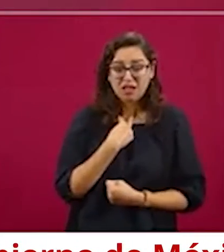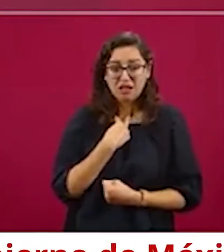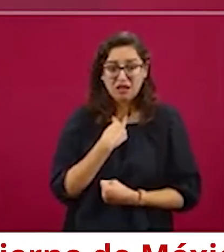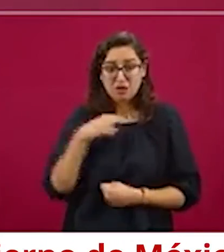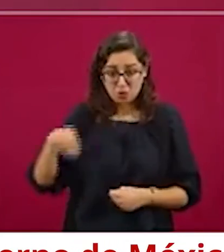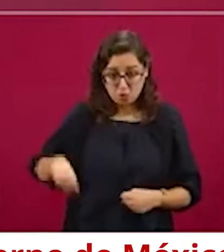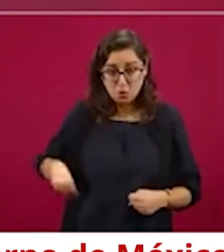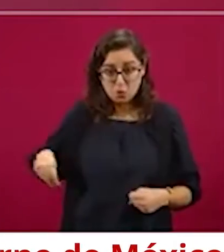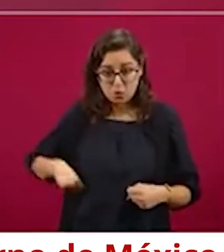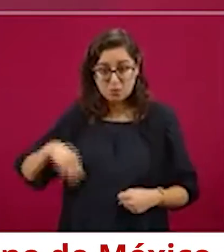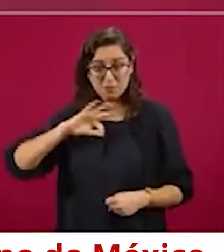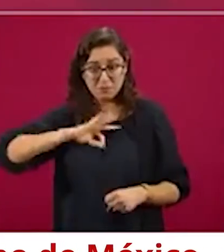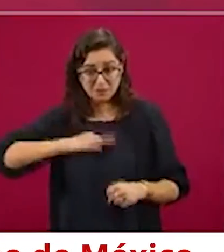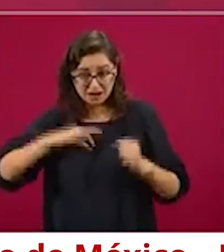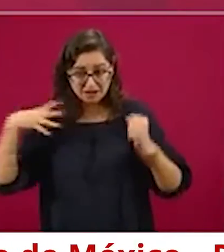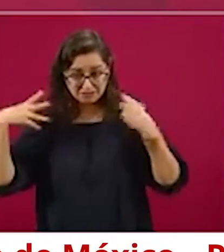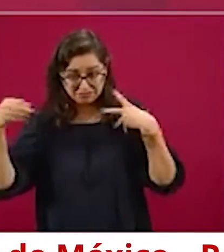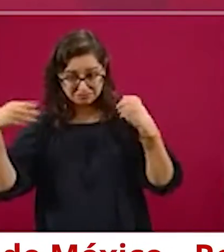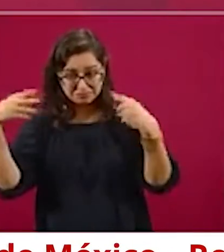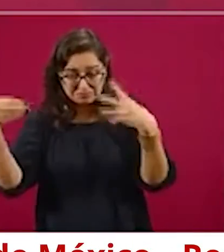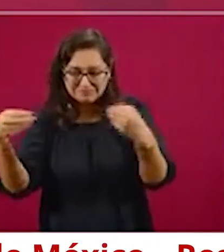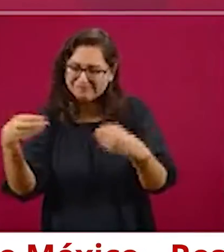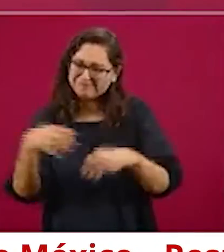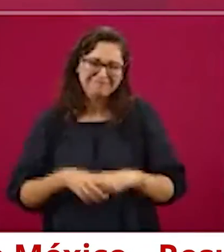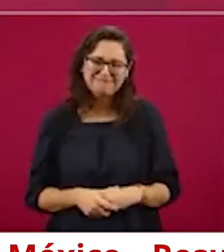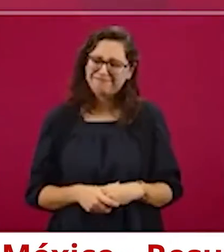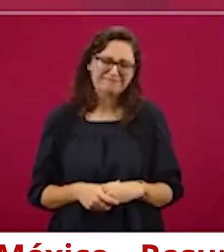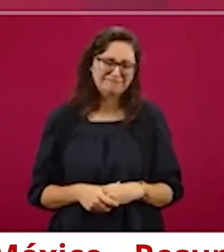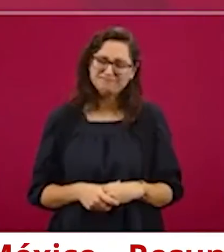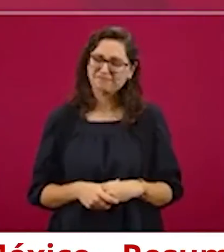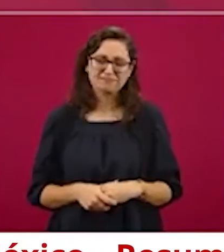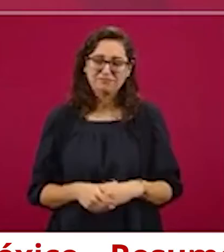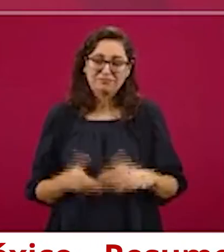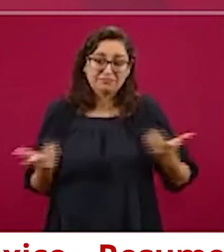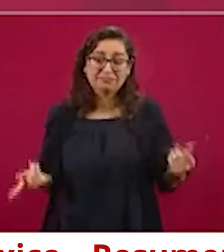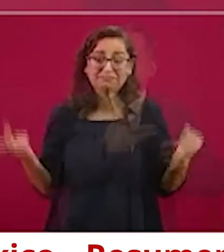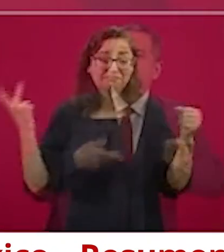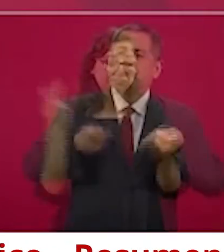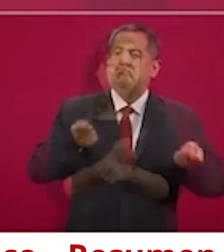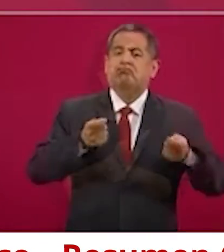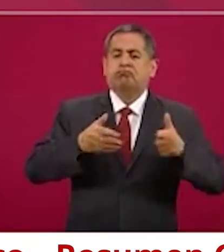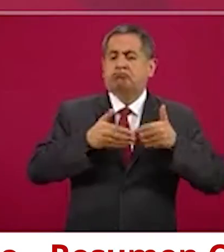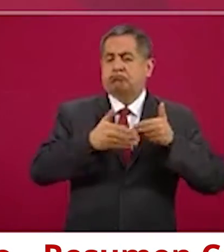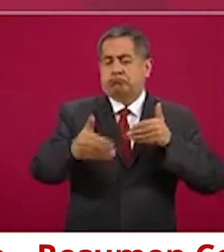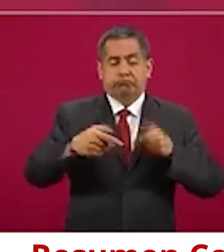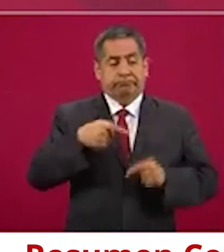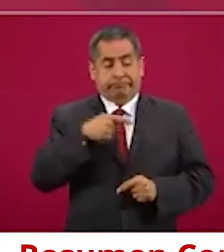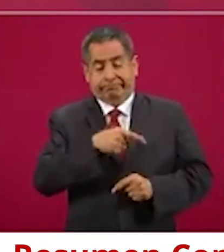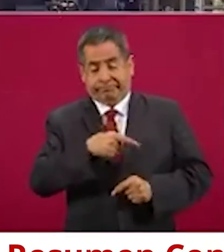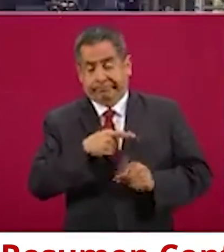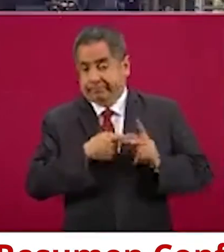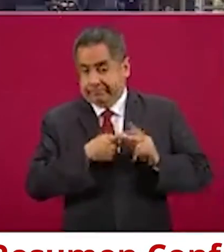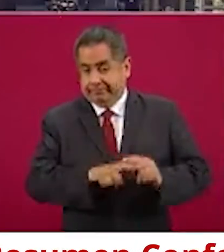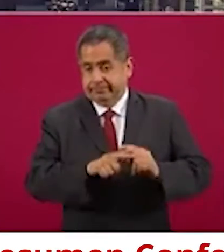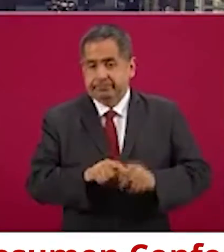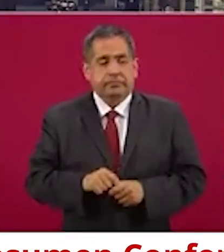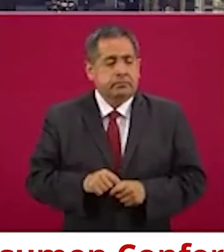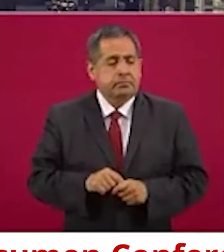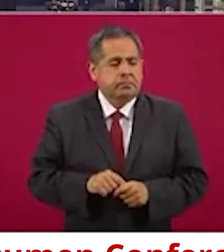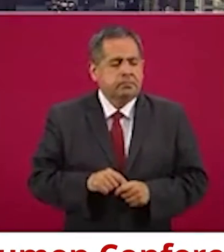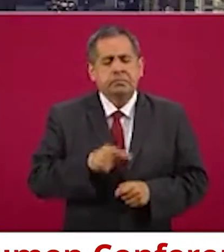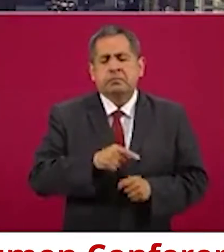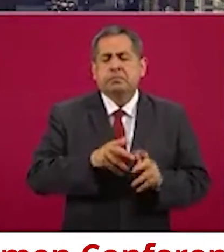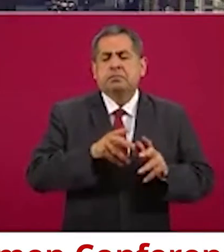Estamos en crisis económica porque fracasó el modelo neoliberal. Se dejó